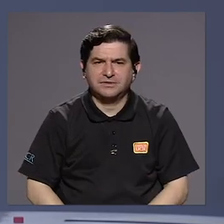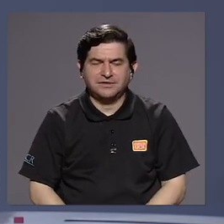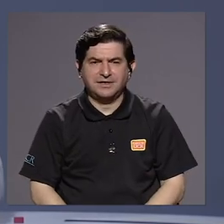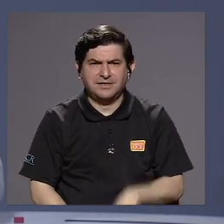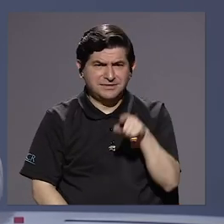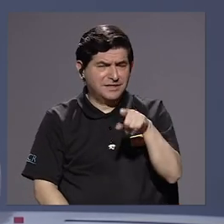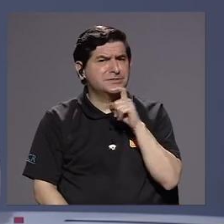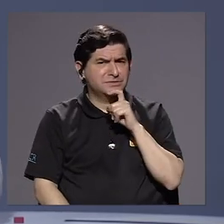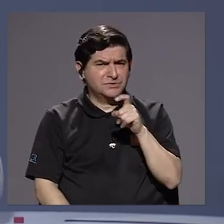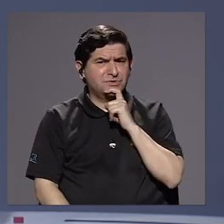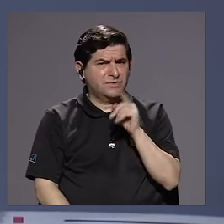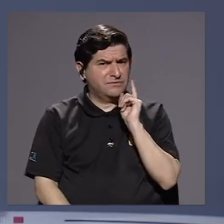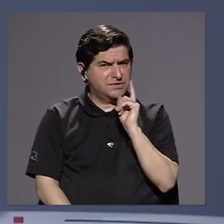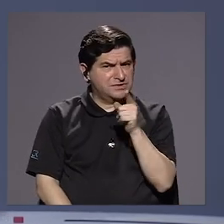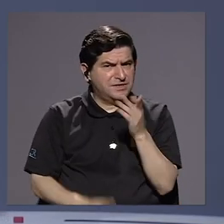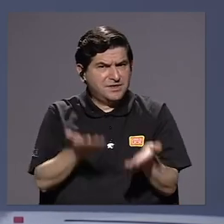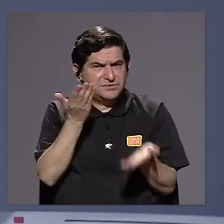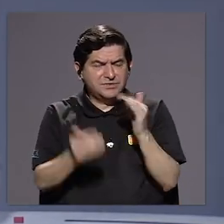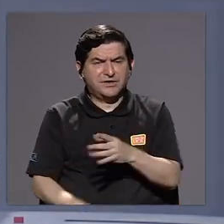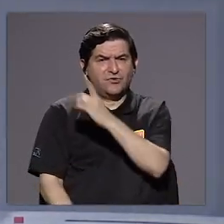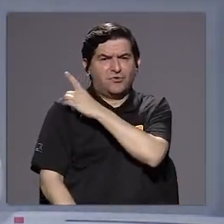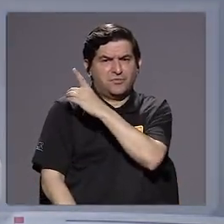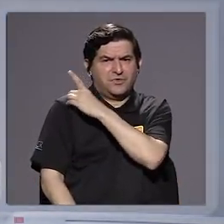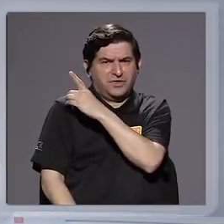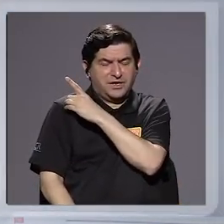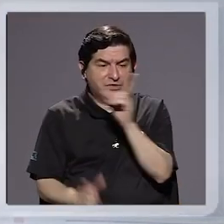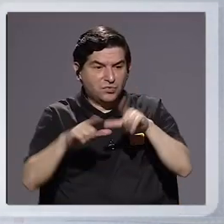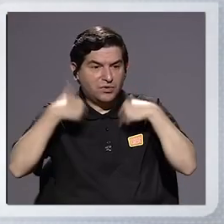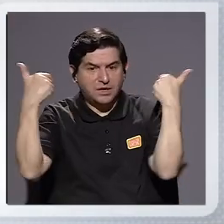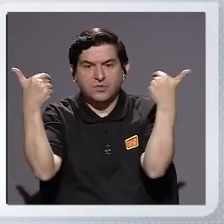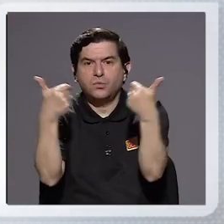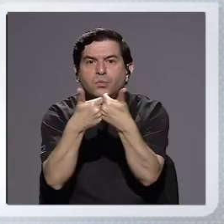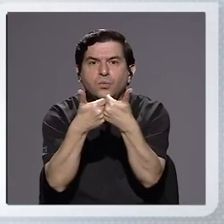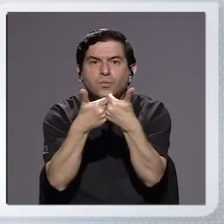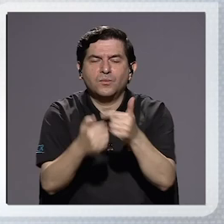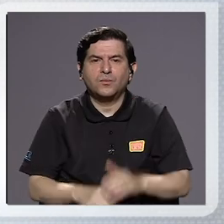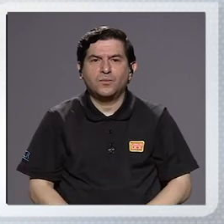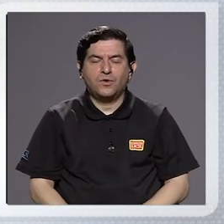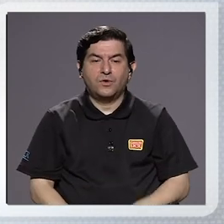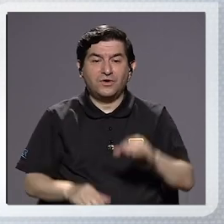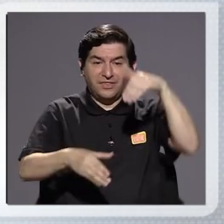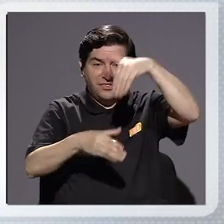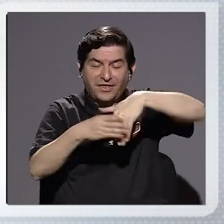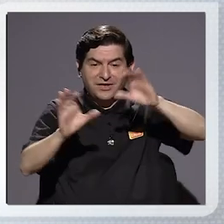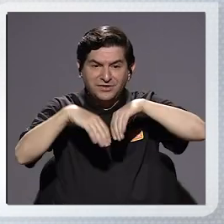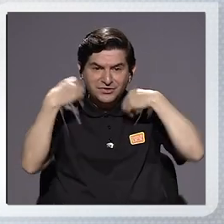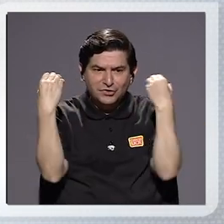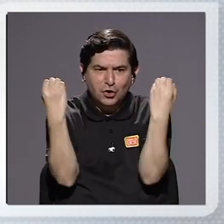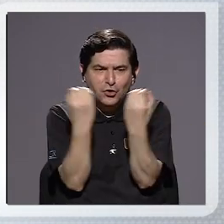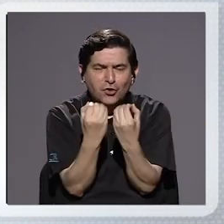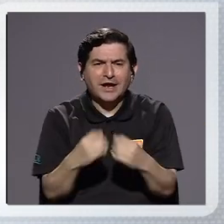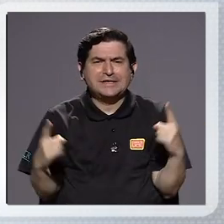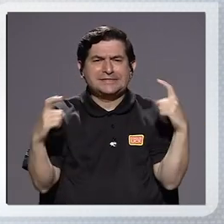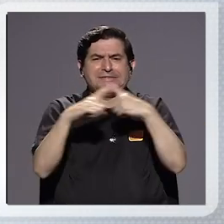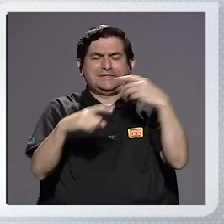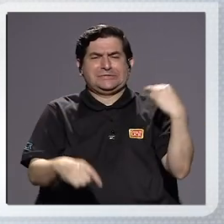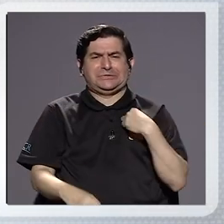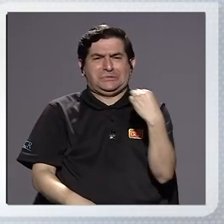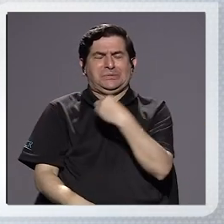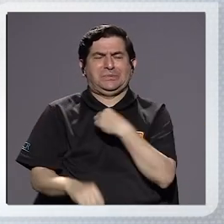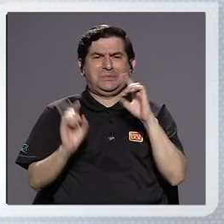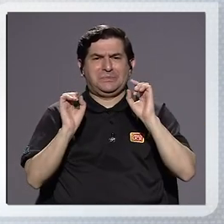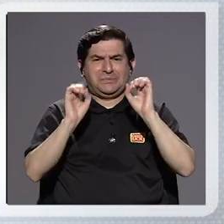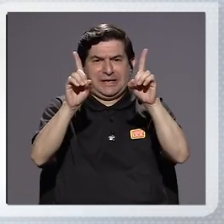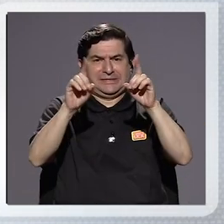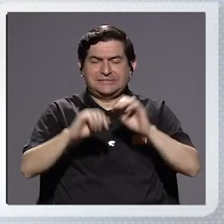cuesta eso para usted como directora de orquesta en una organización y una institución tan compleja como el Ministerio de